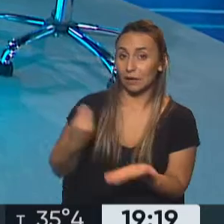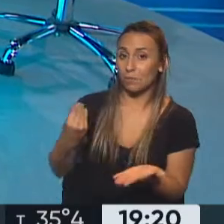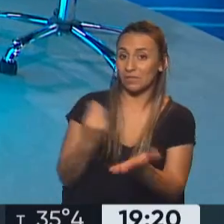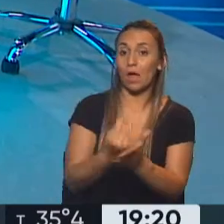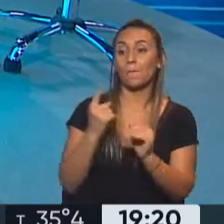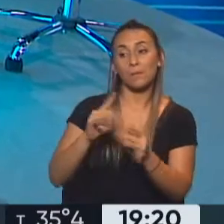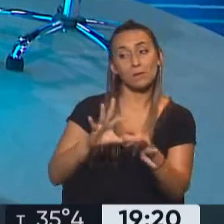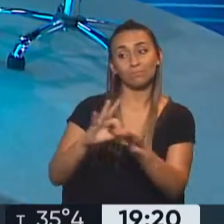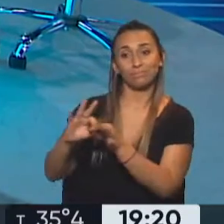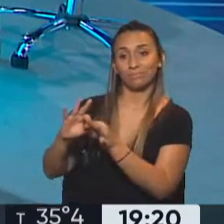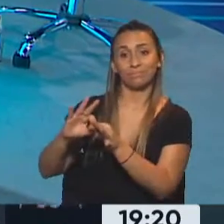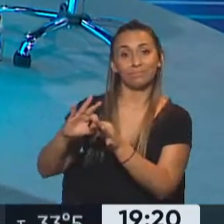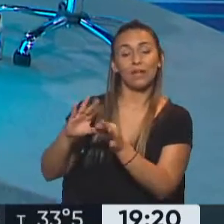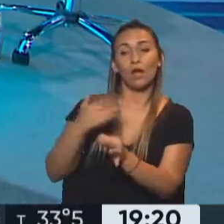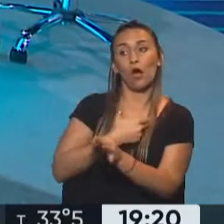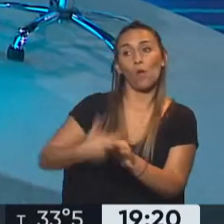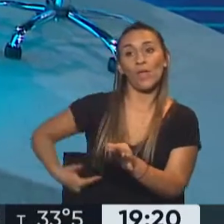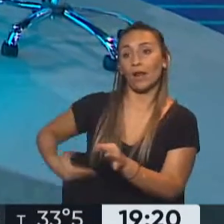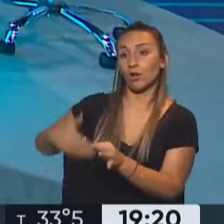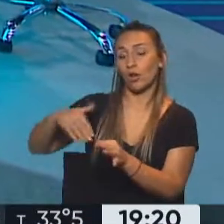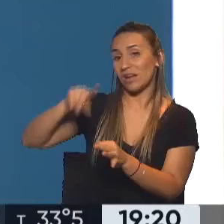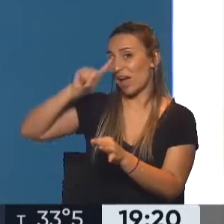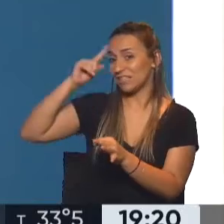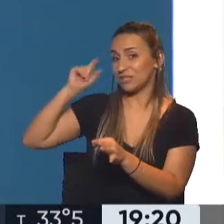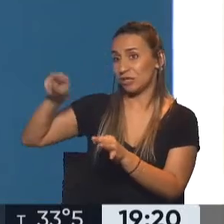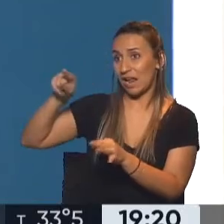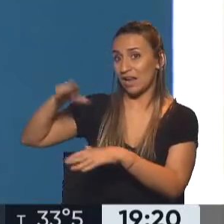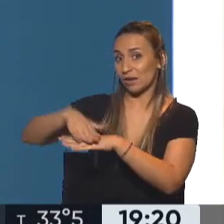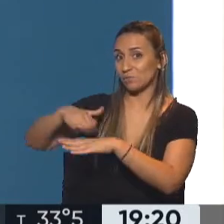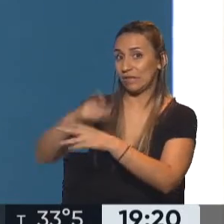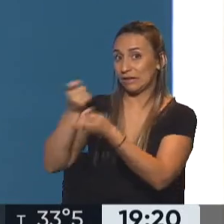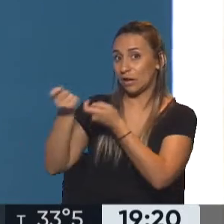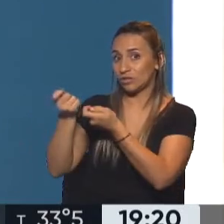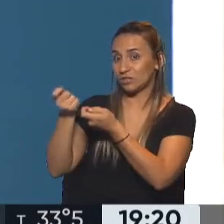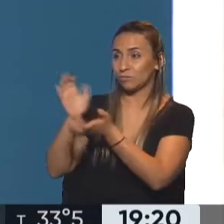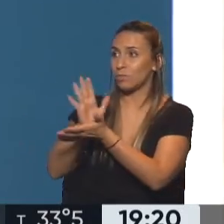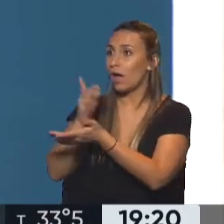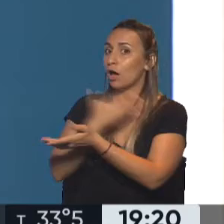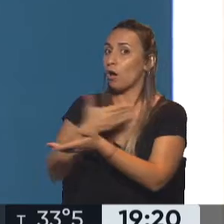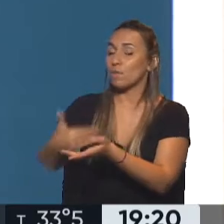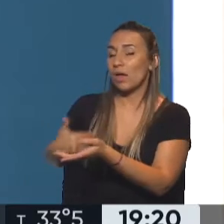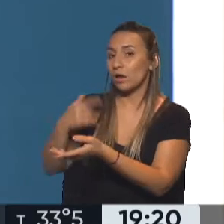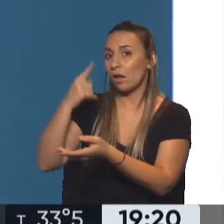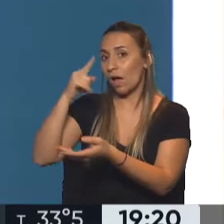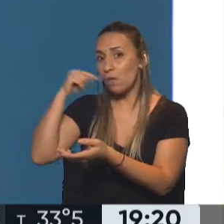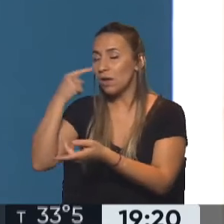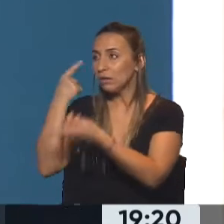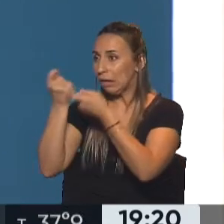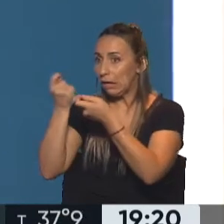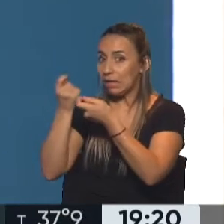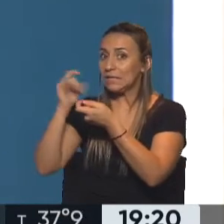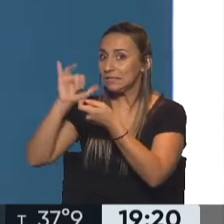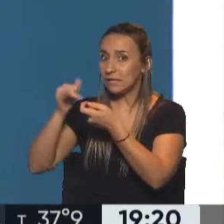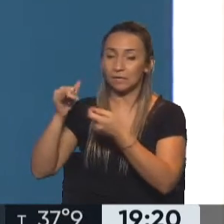fuerza política que gobierna el país, que es quien está llevando adelante la negociación. Ahí el punto de tensión es que los